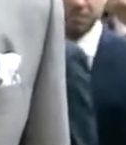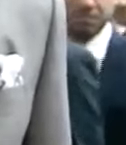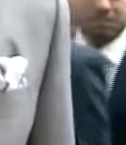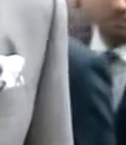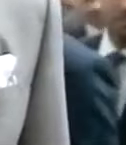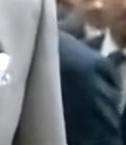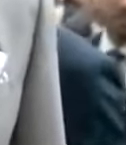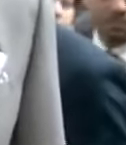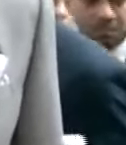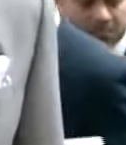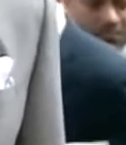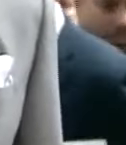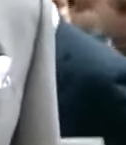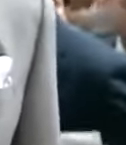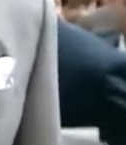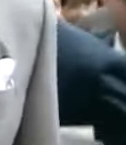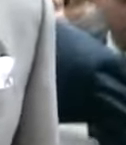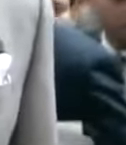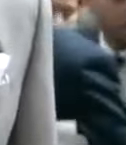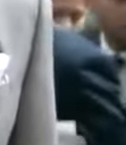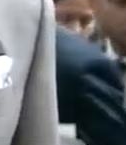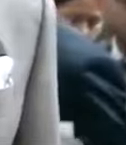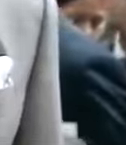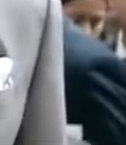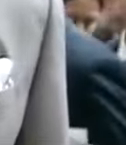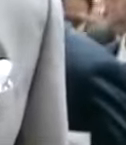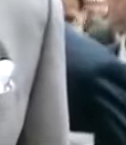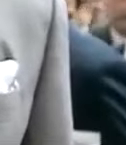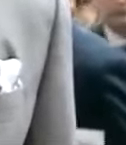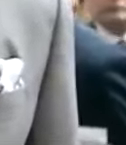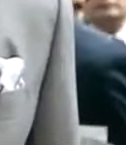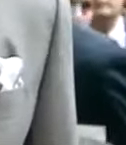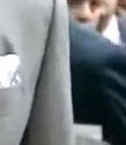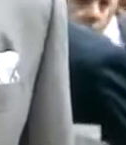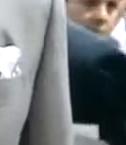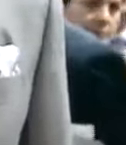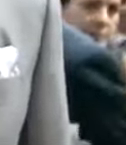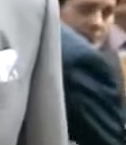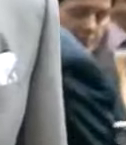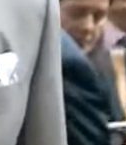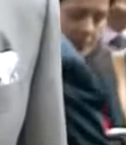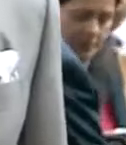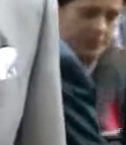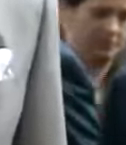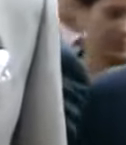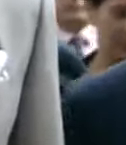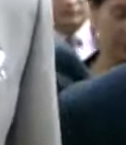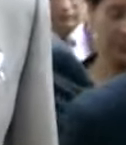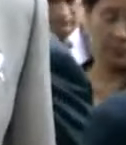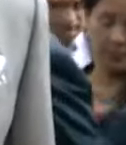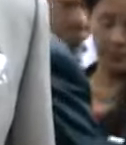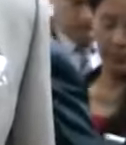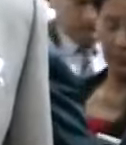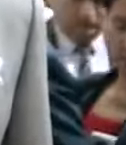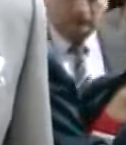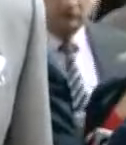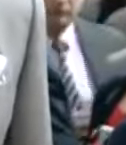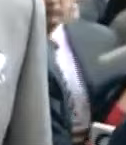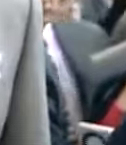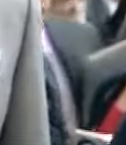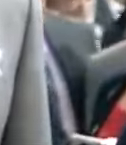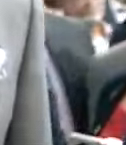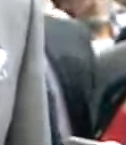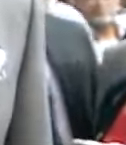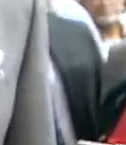vienen tiempos de prosperidad, vienen tiempos de paz, vienen tiempos de crecimiento y queremos desde